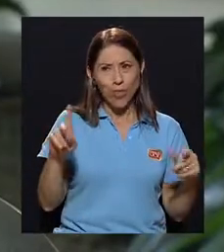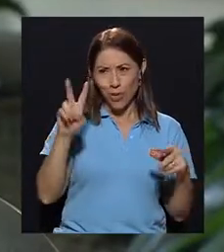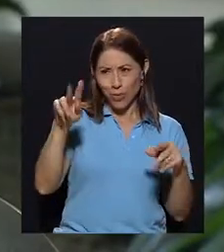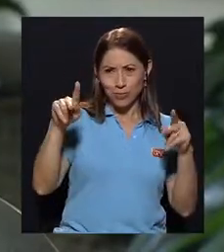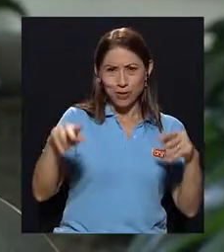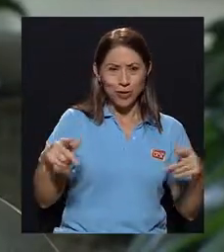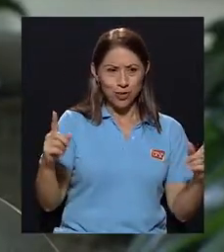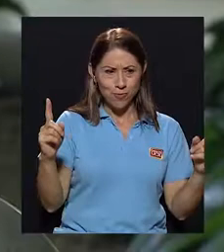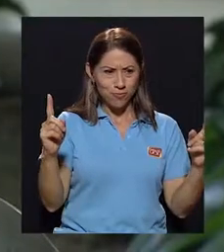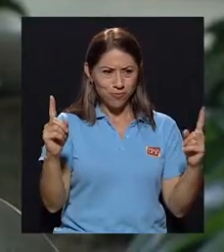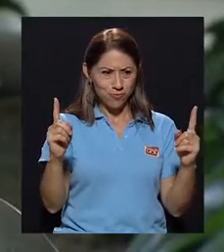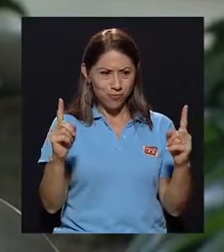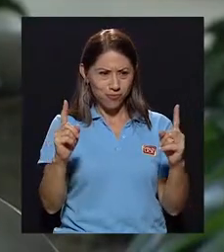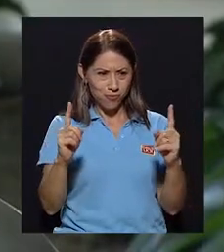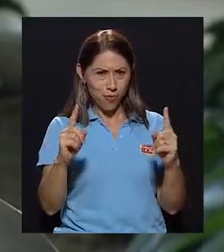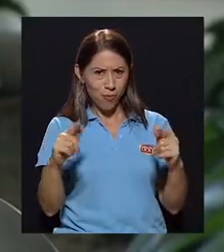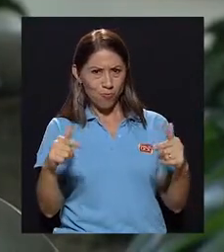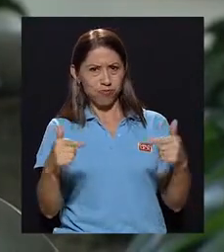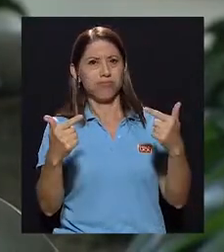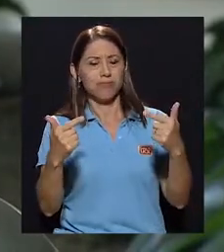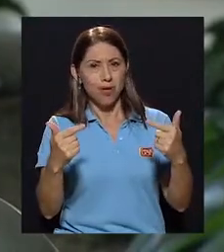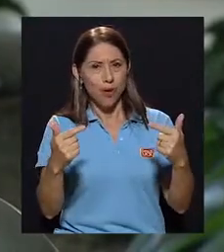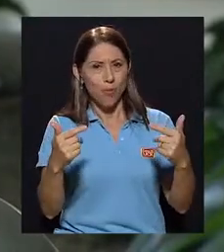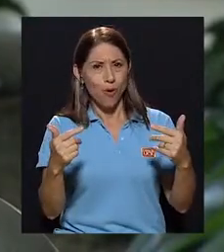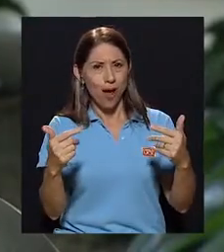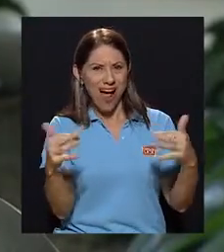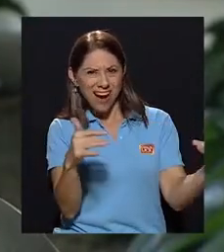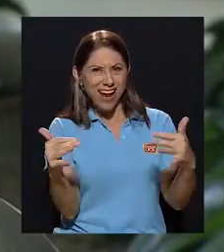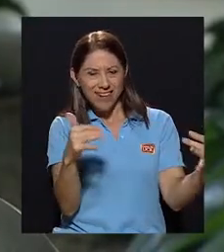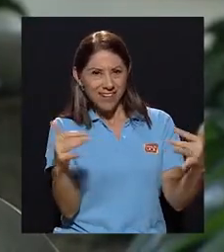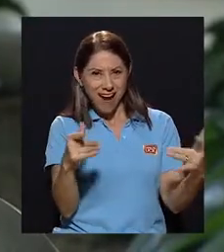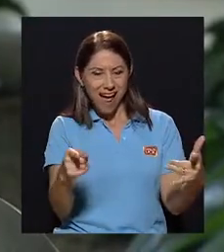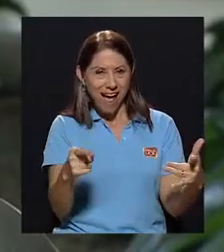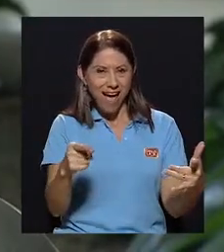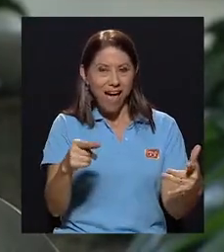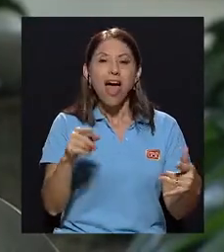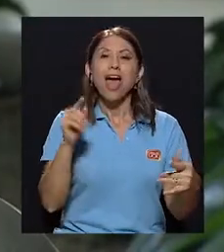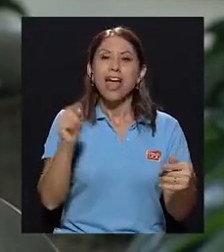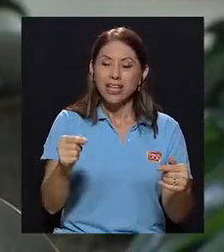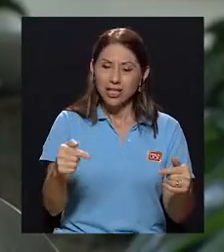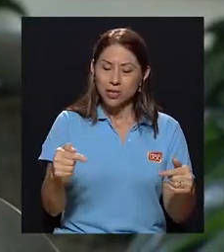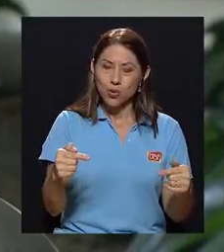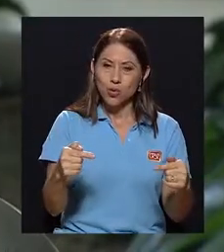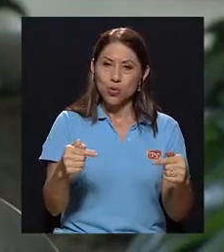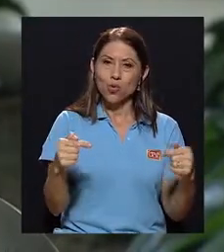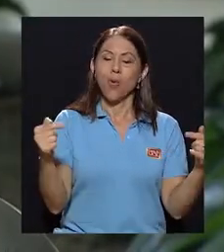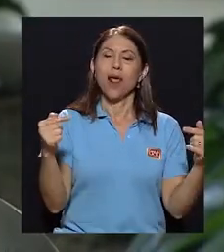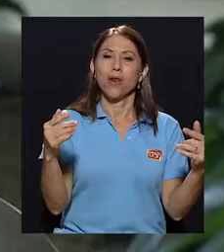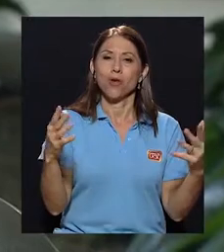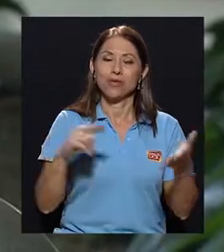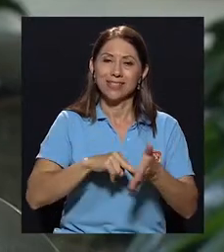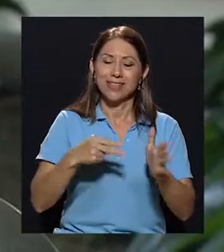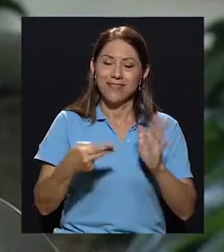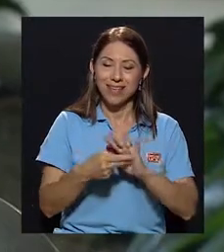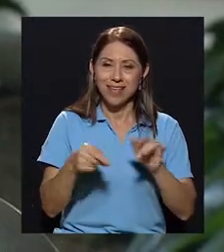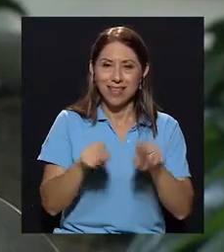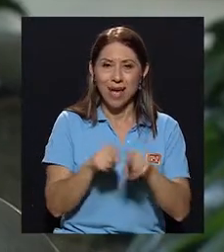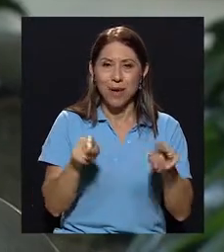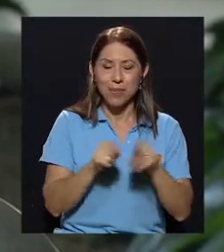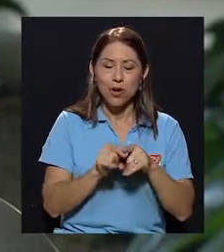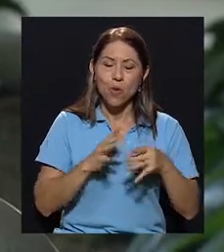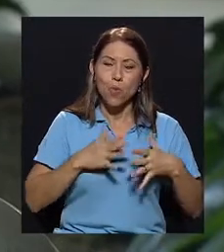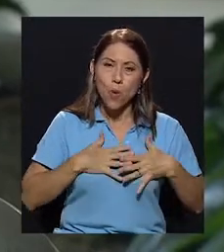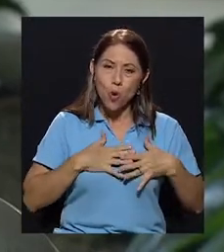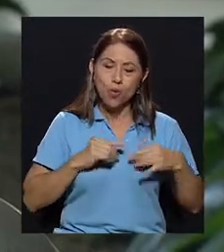algún modo, también es una despedida, un desprender, desprenderse de qué, de